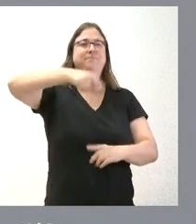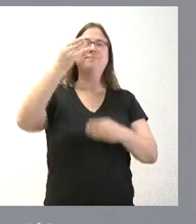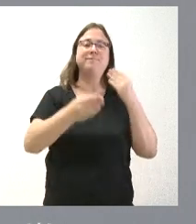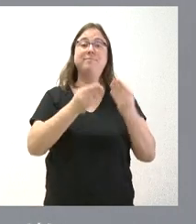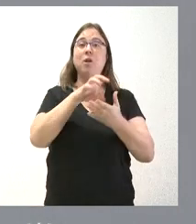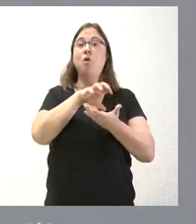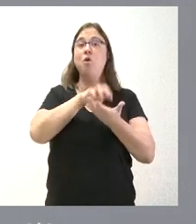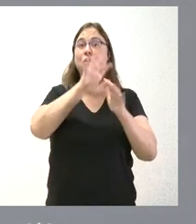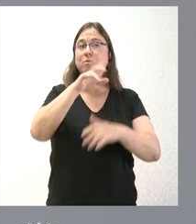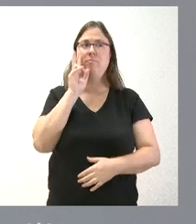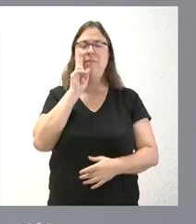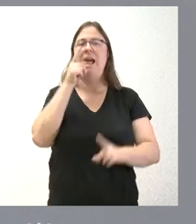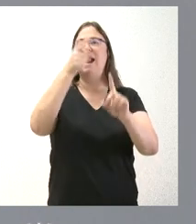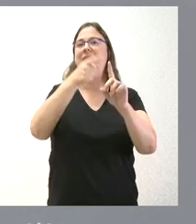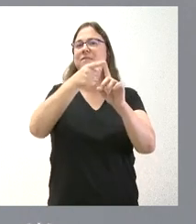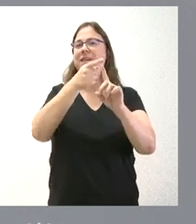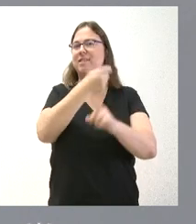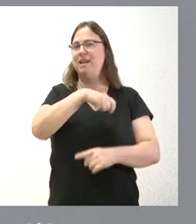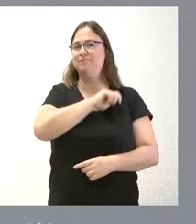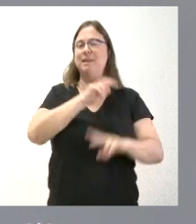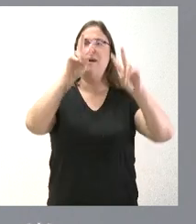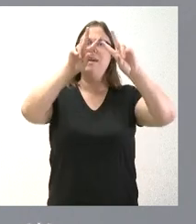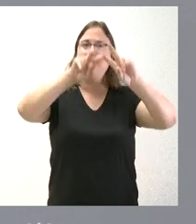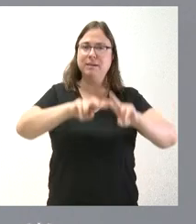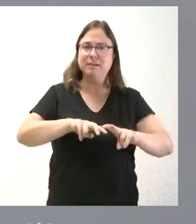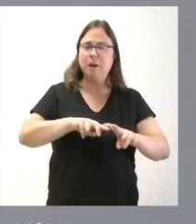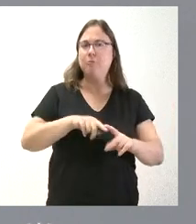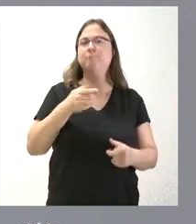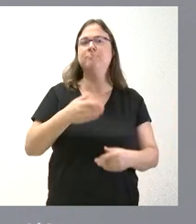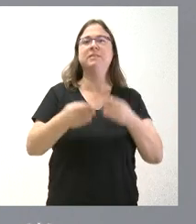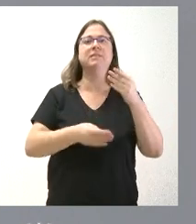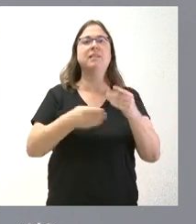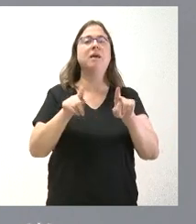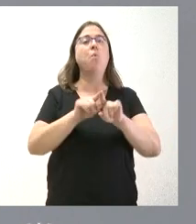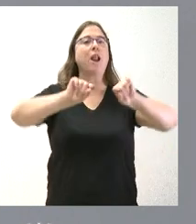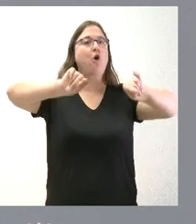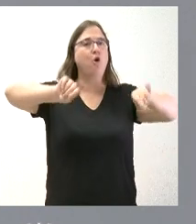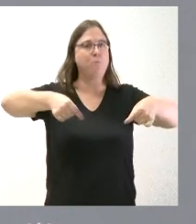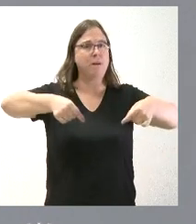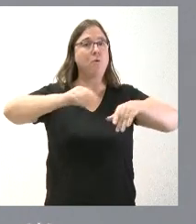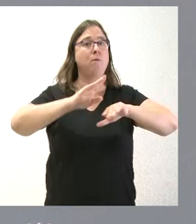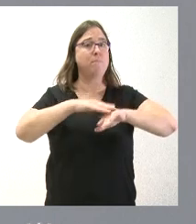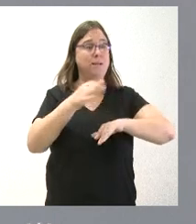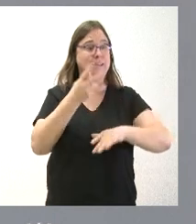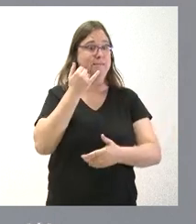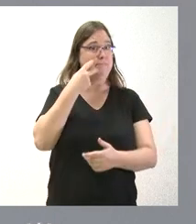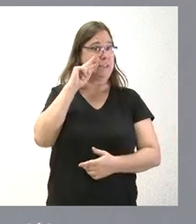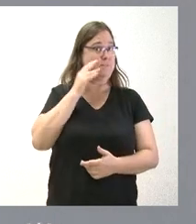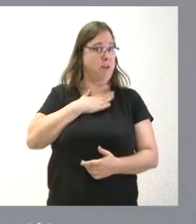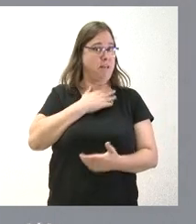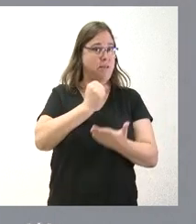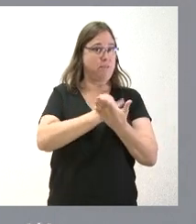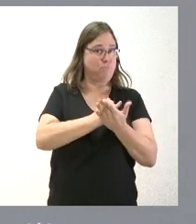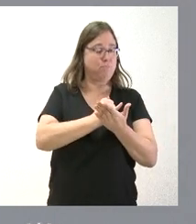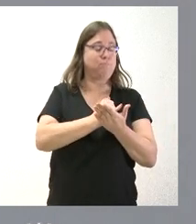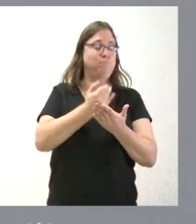comunidad es la referencia dentro de España en esta materia de investigación y lo que se establece aquí es un convenio para que esta experiencia que tenemos desde Castilla y